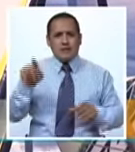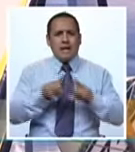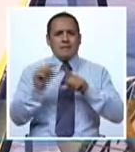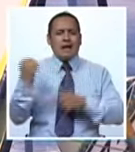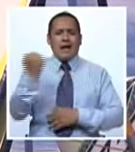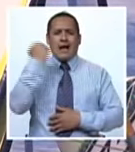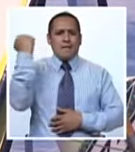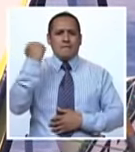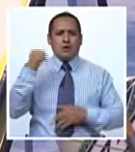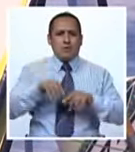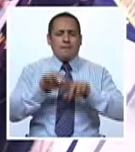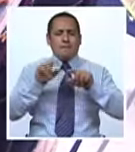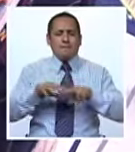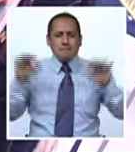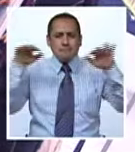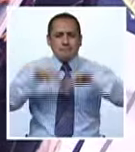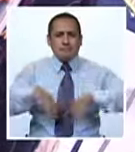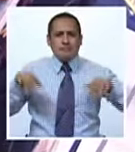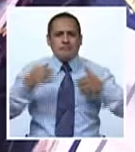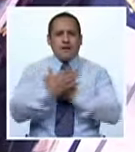fui campeón en mariposas.